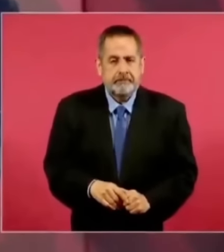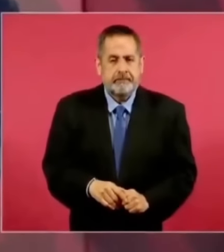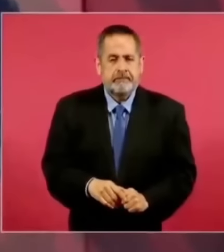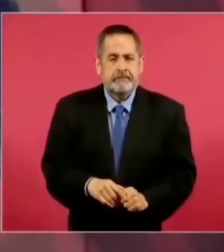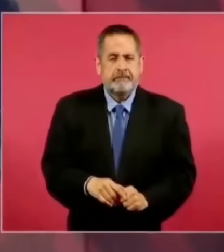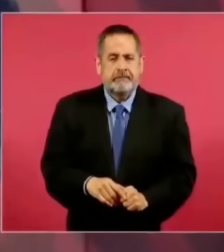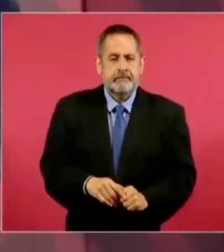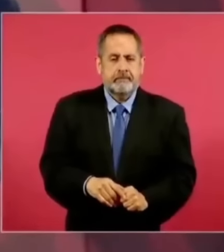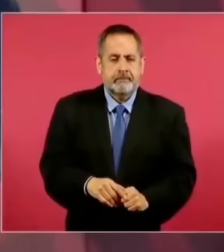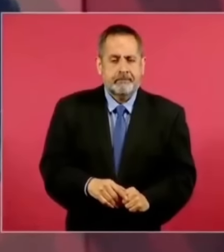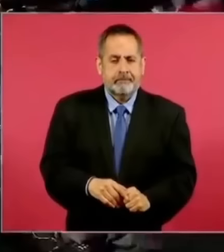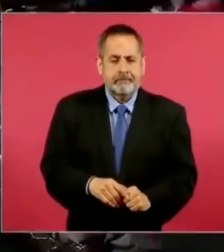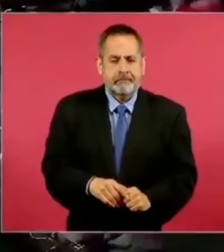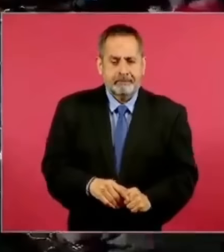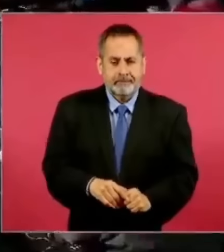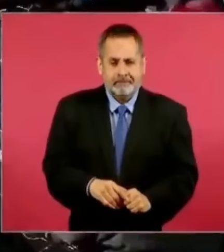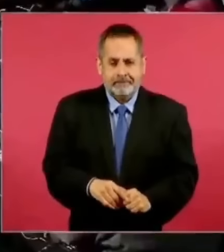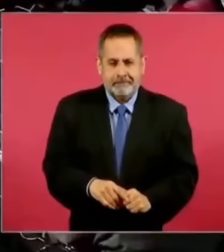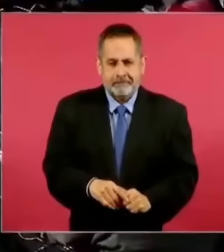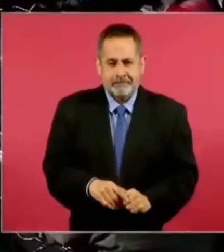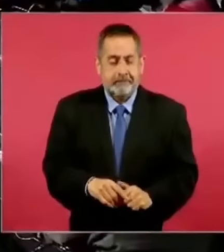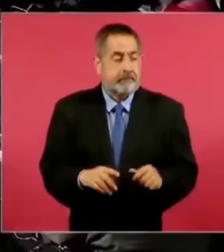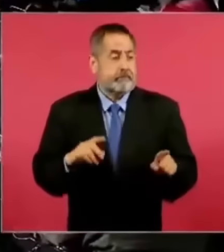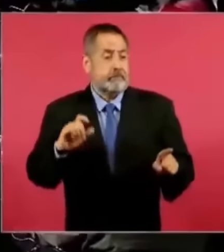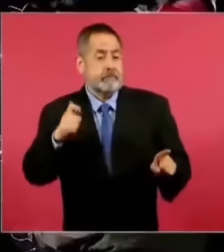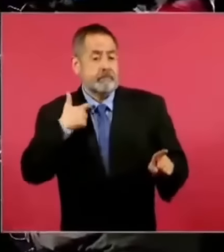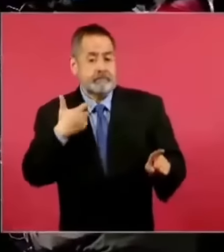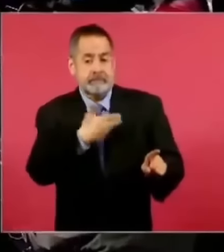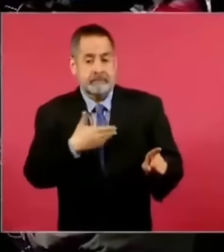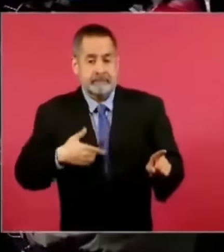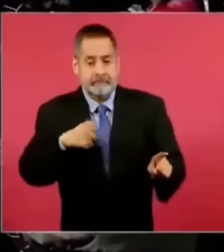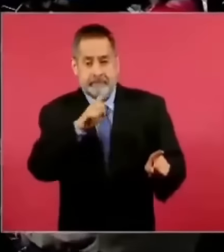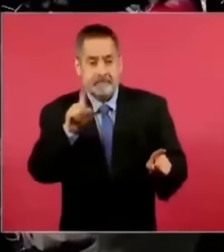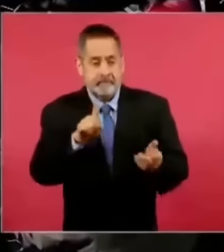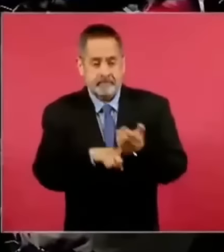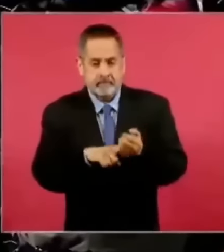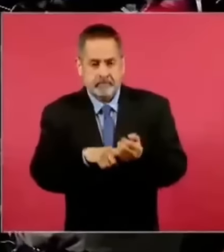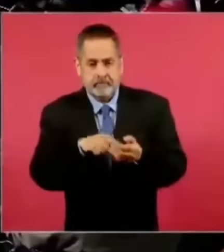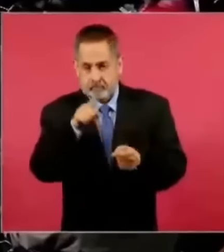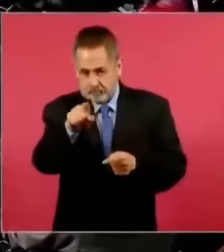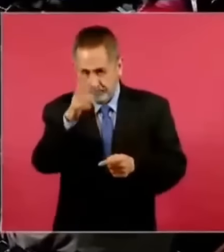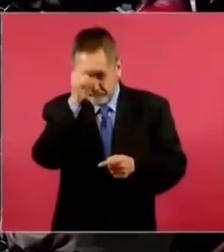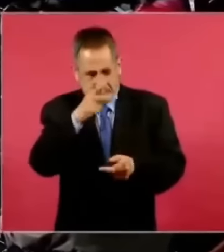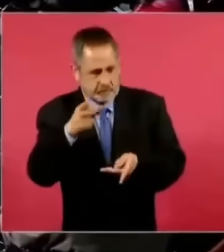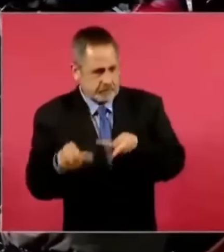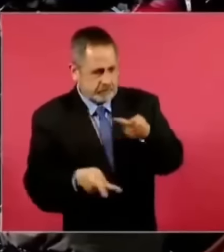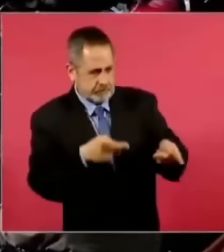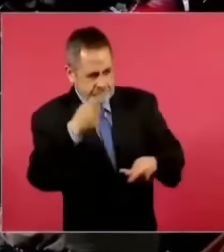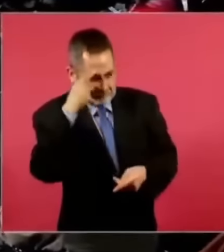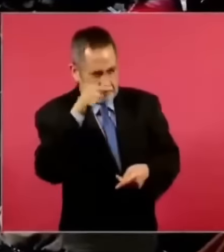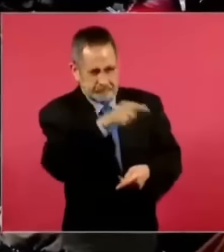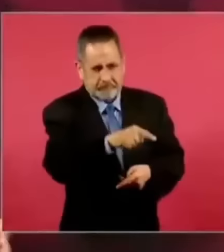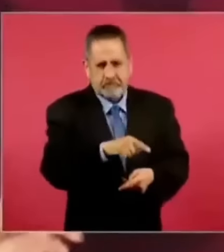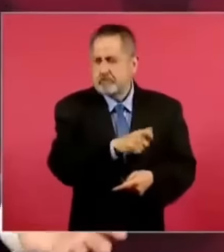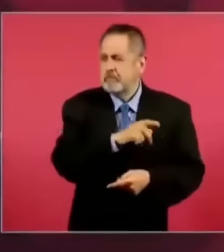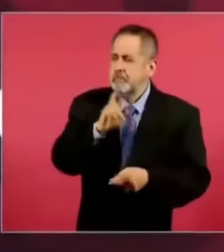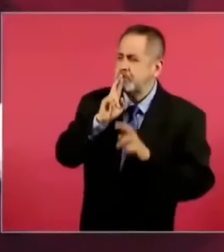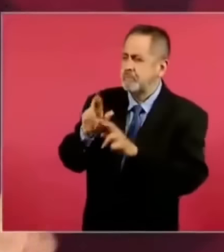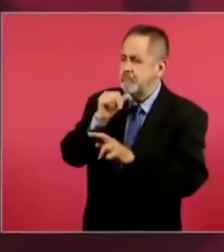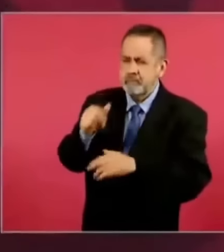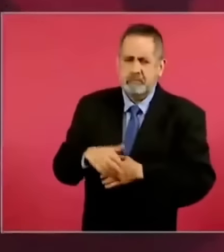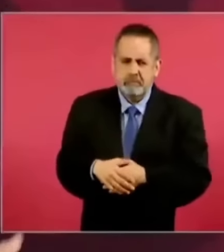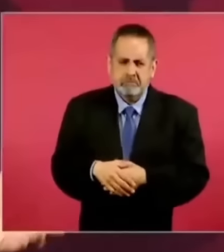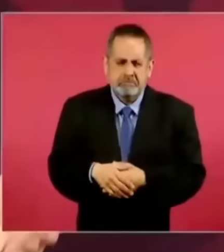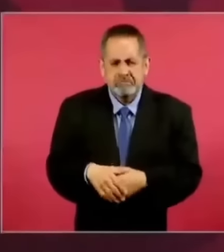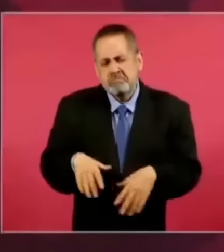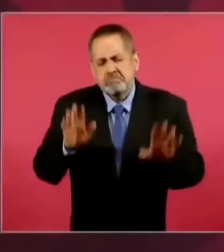No contestó sus preguntas el expresidente Cedillo, presidente. ¿No qué? No contestó sus preguntas. Ah, sí, pero no tenía por